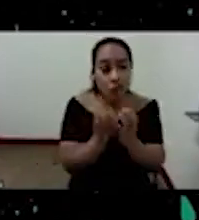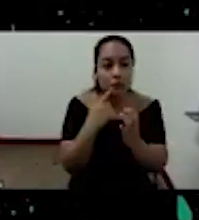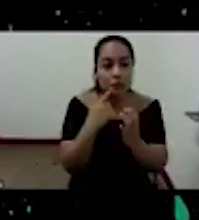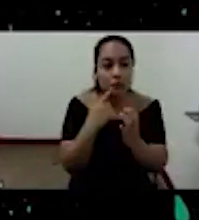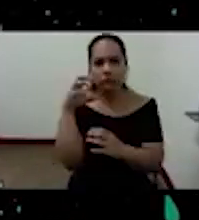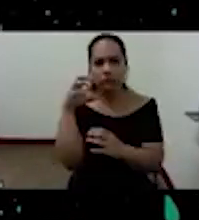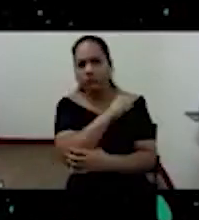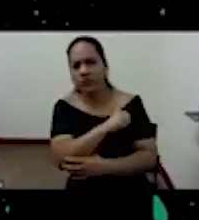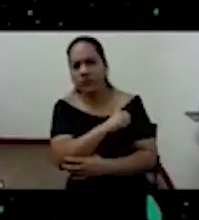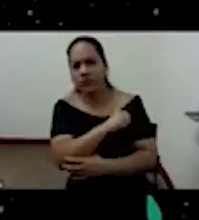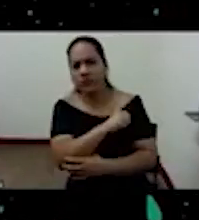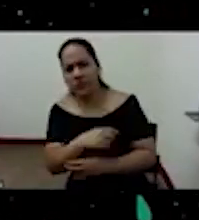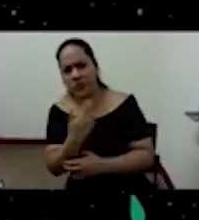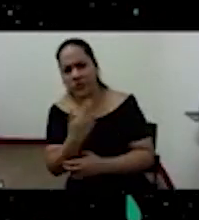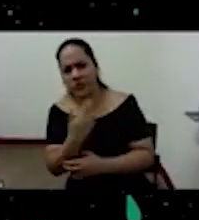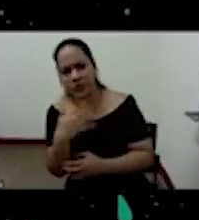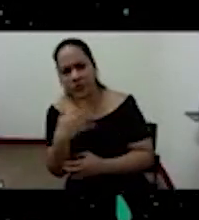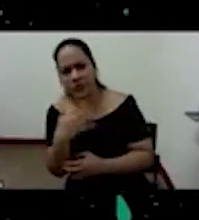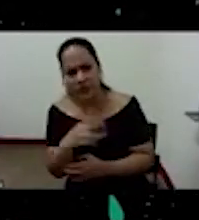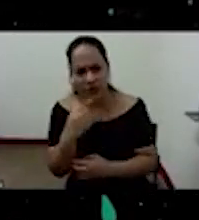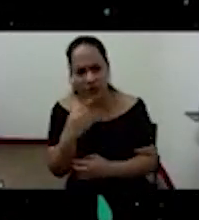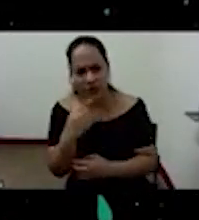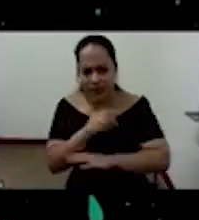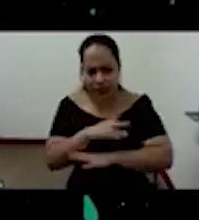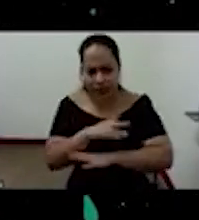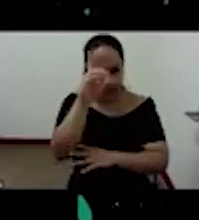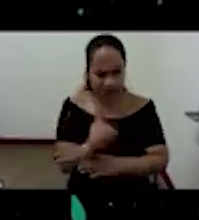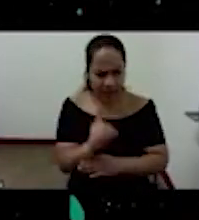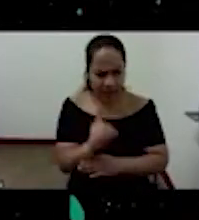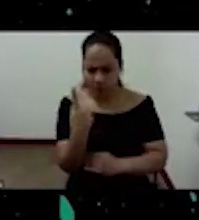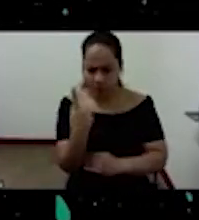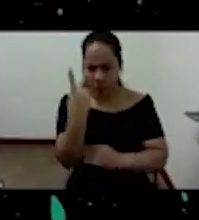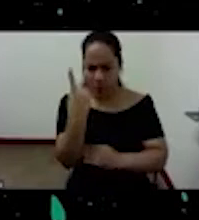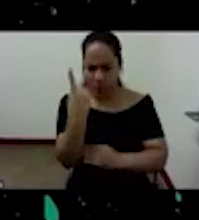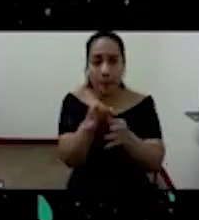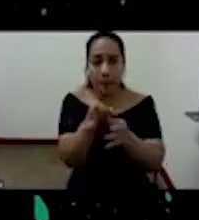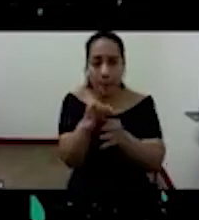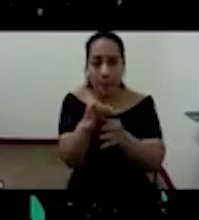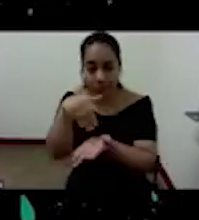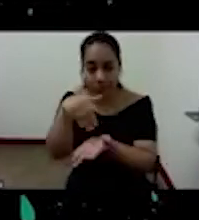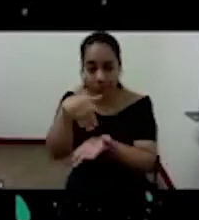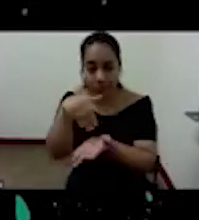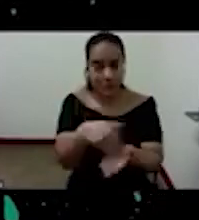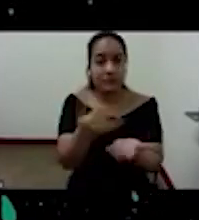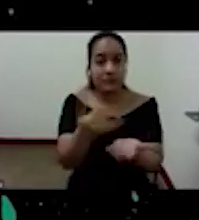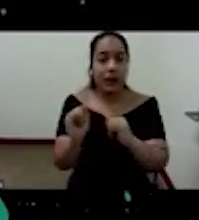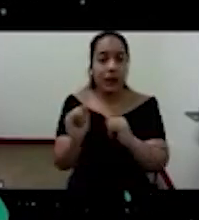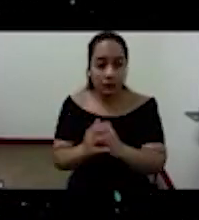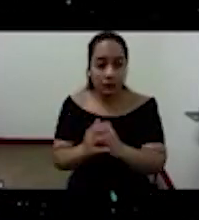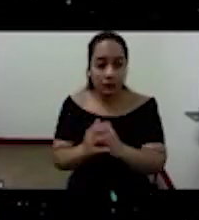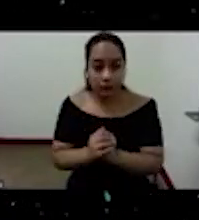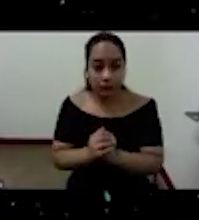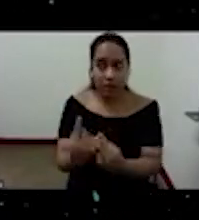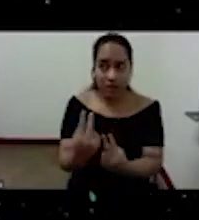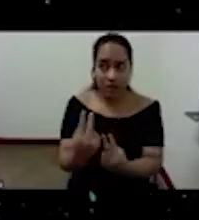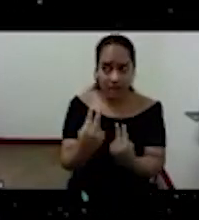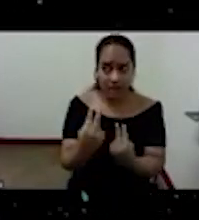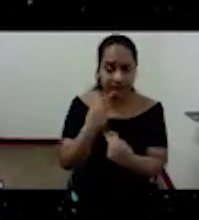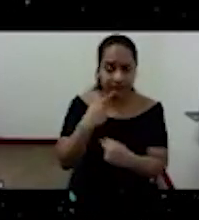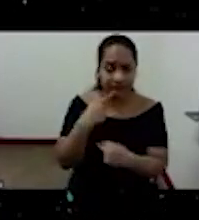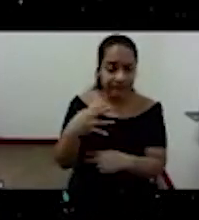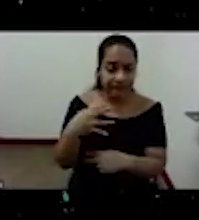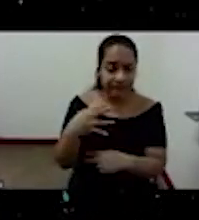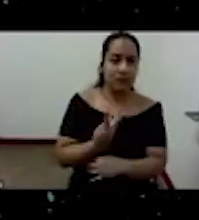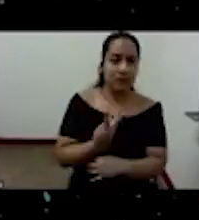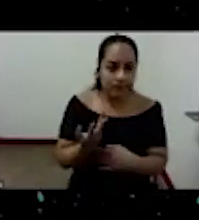su decisión política no vale nada como los